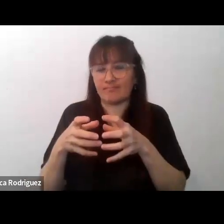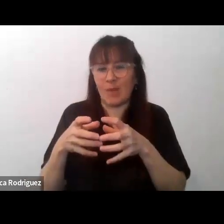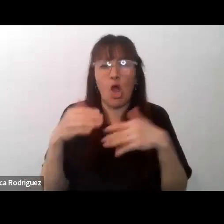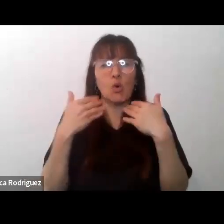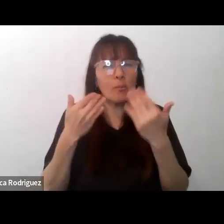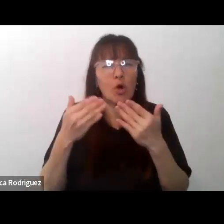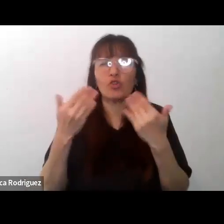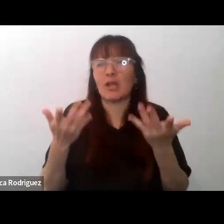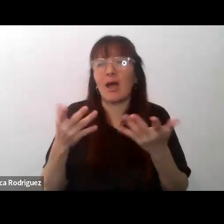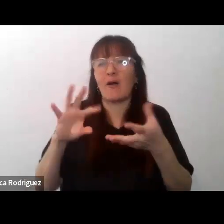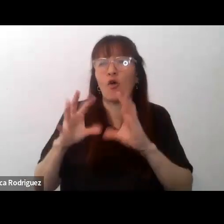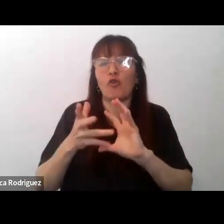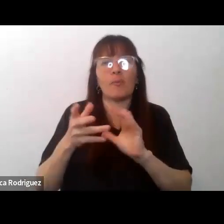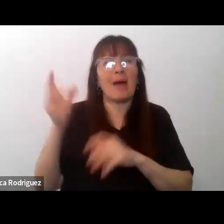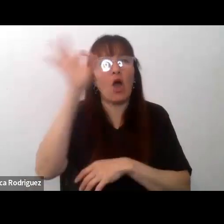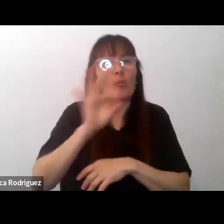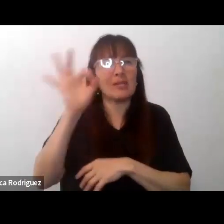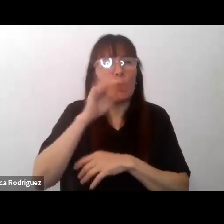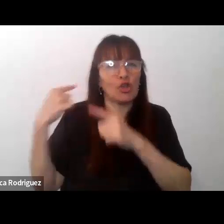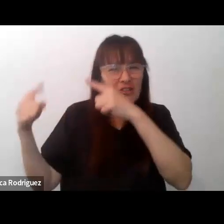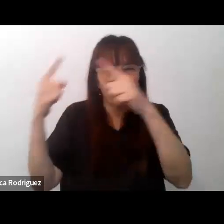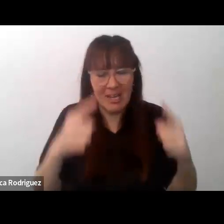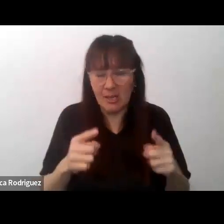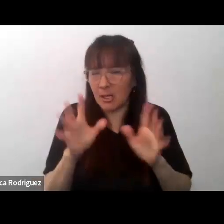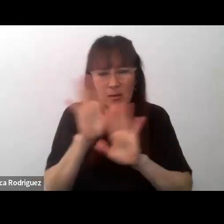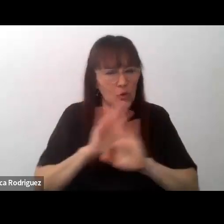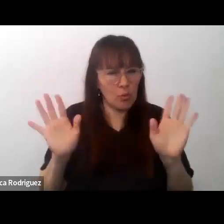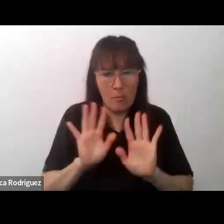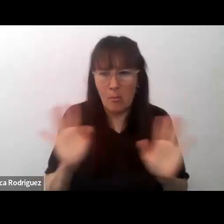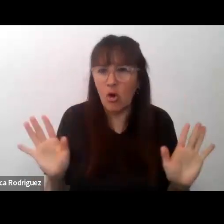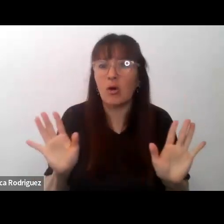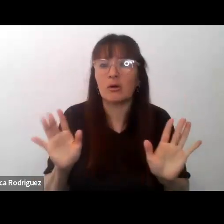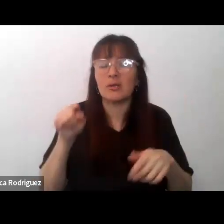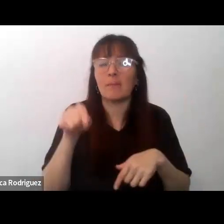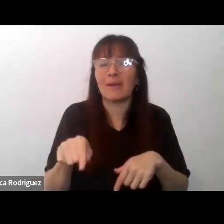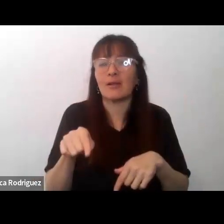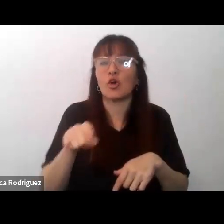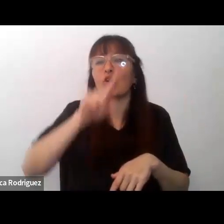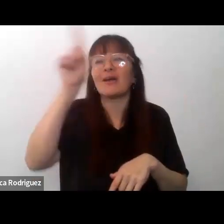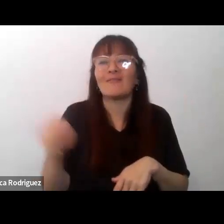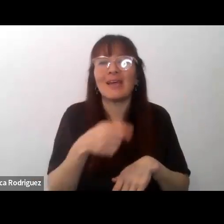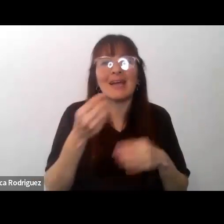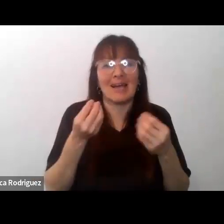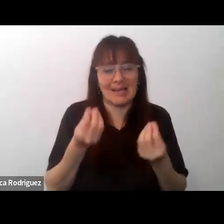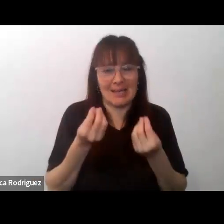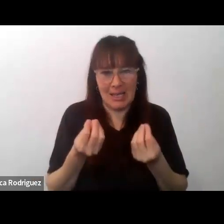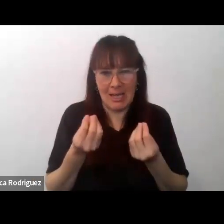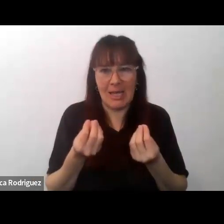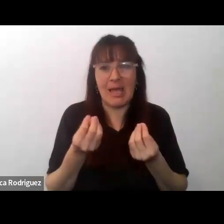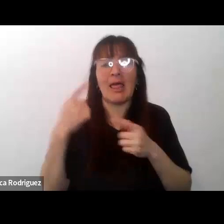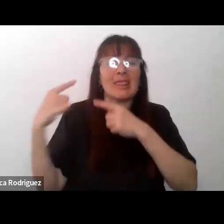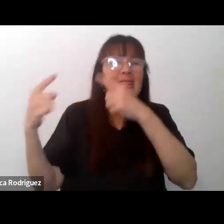pero que facilita la puesta en relación para producir no una descripción de la